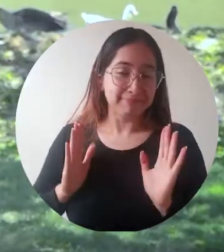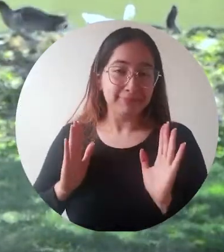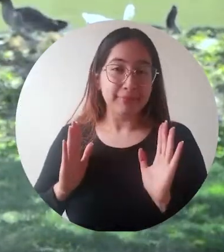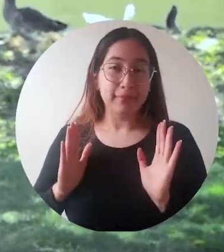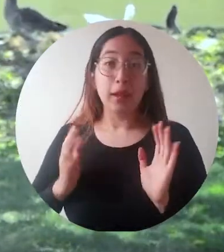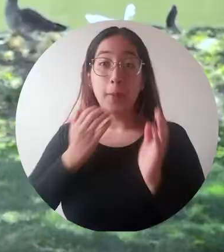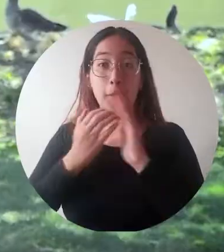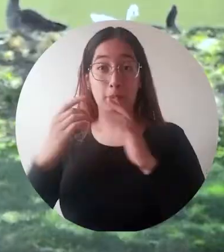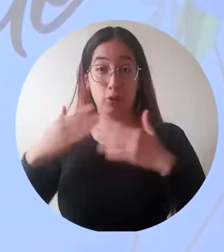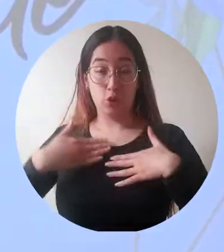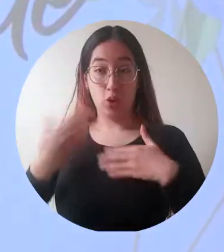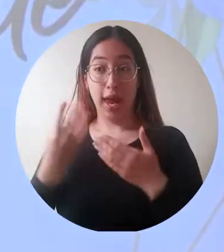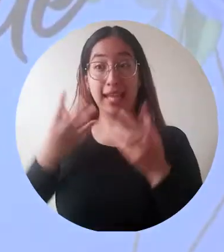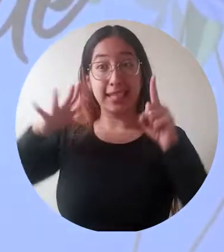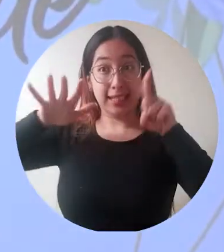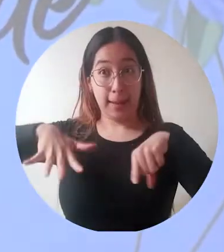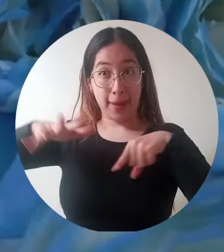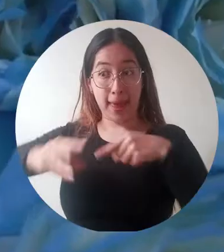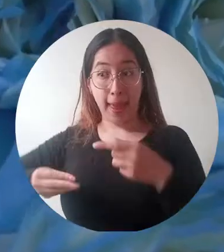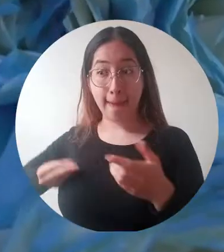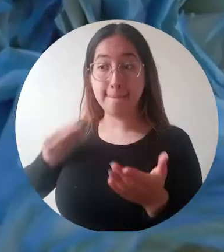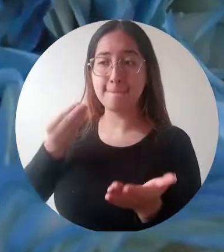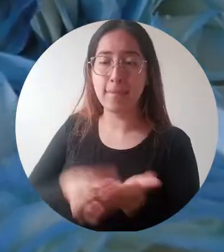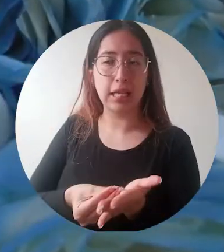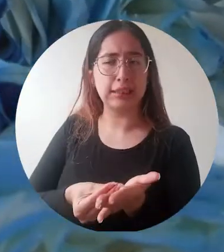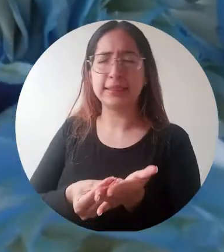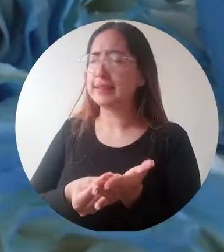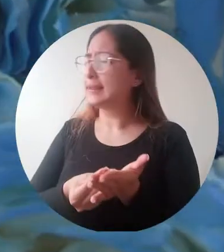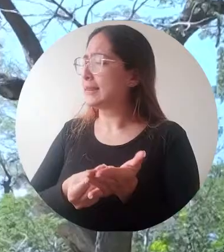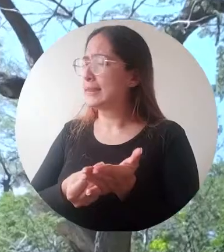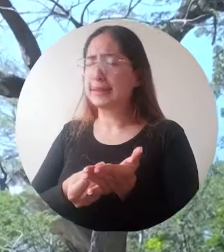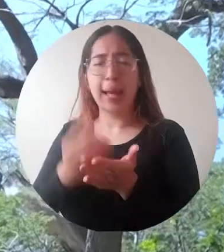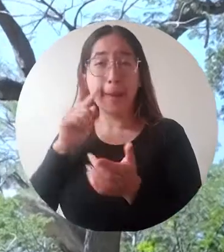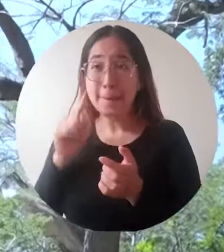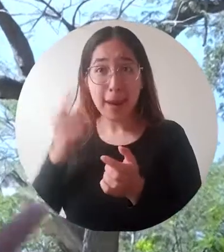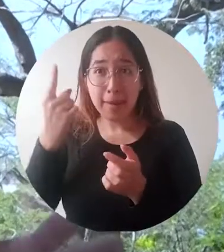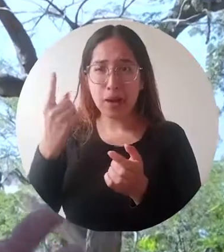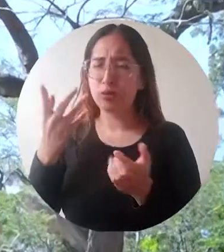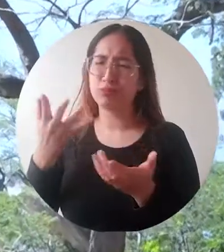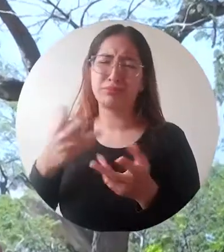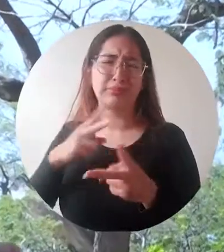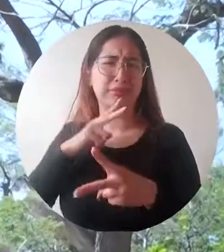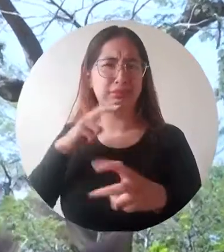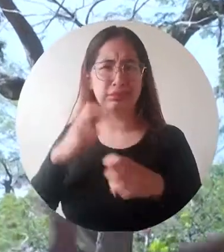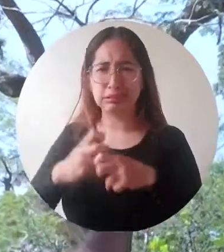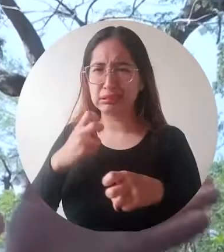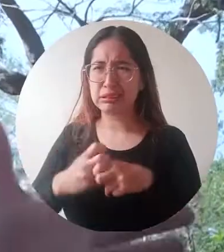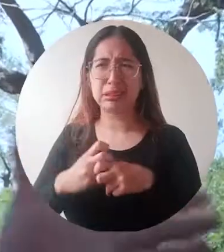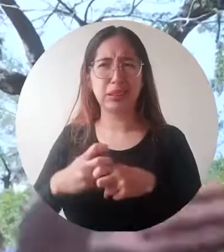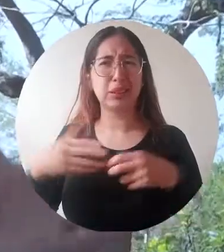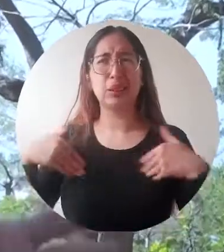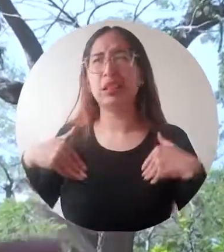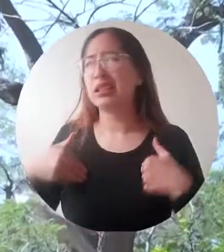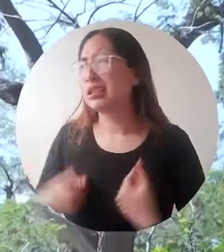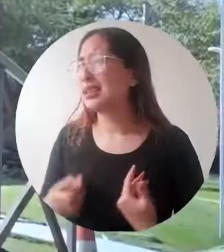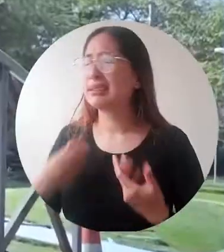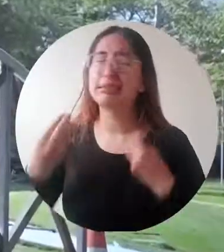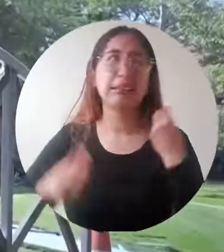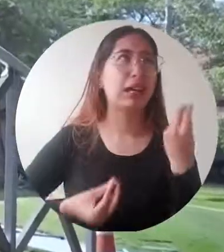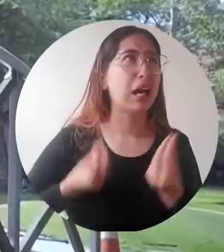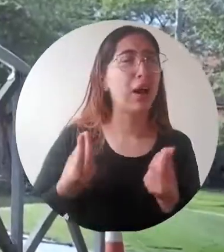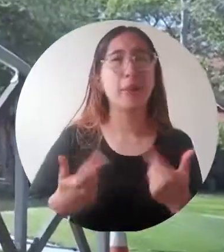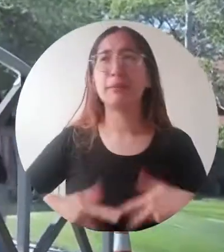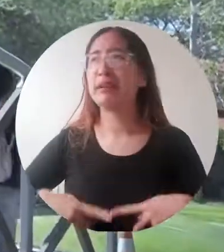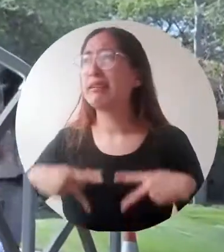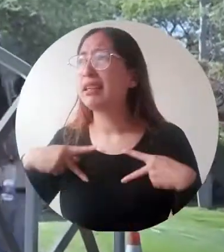No tuve el dinero para pagar el semestre, el primer semestre, y eso me debatió mucho. Me rendí en la vida en ese